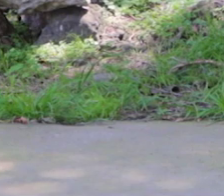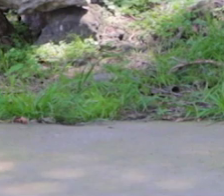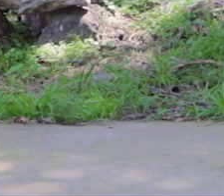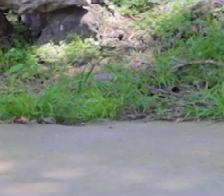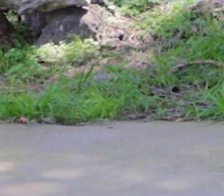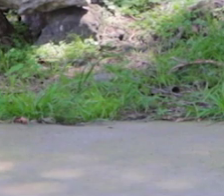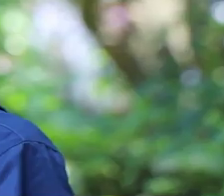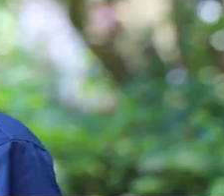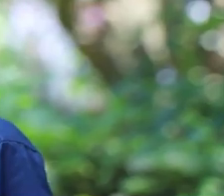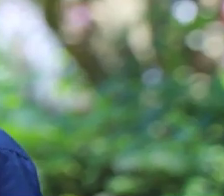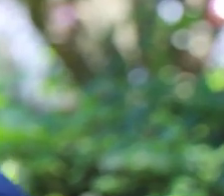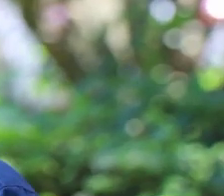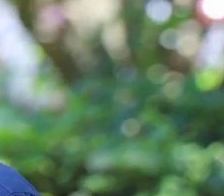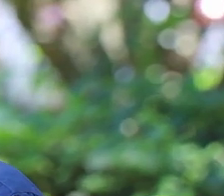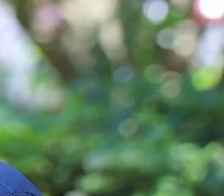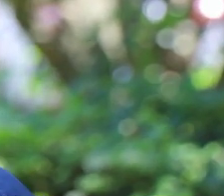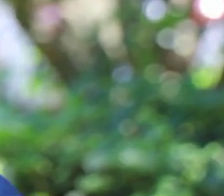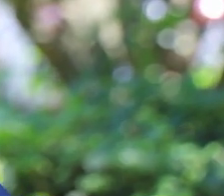Bien. Una más.